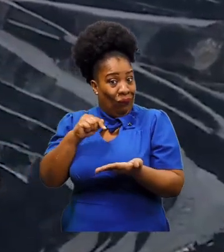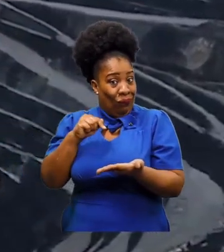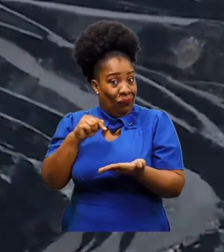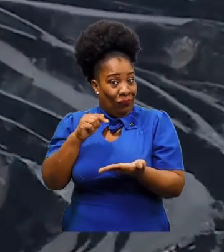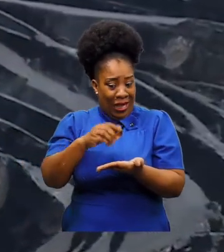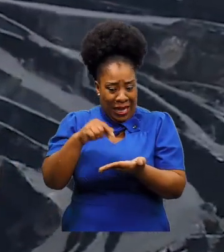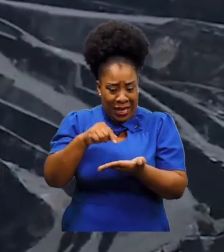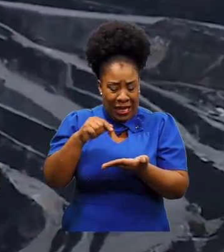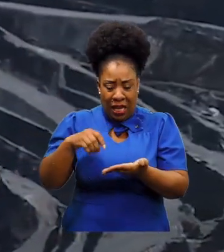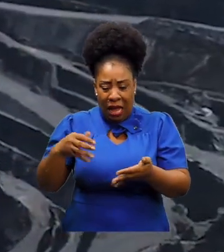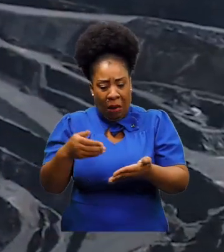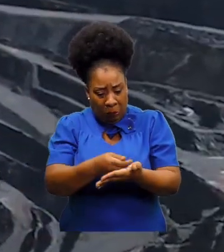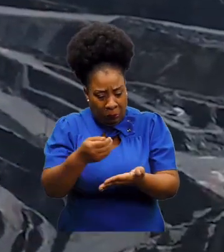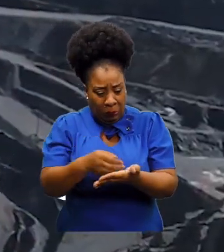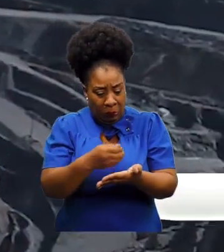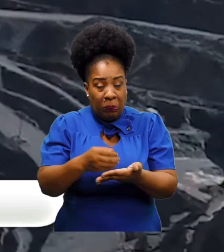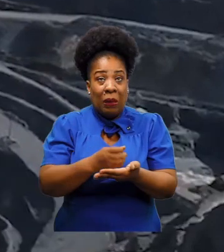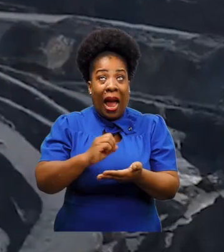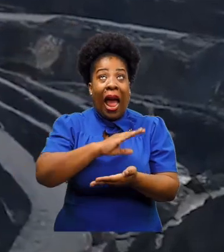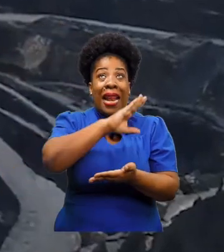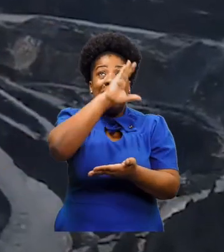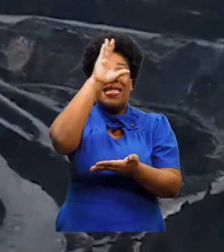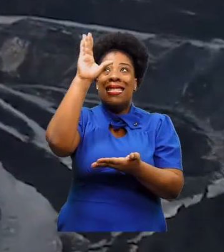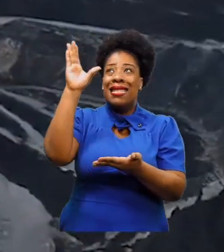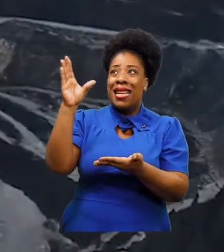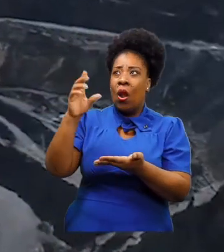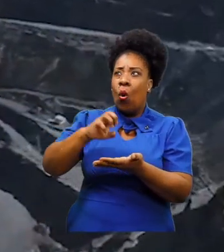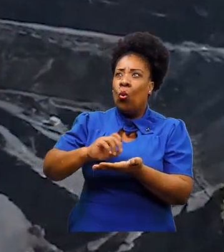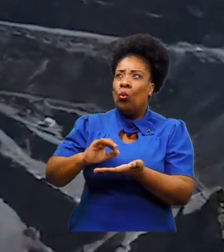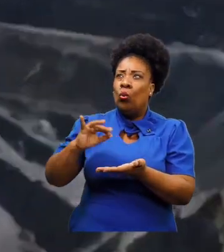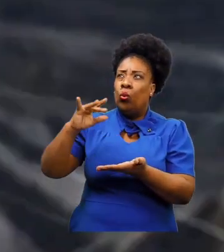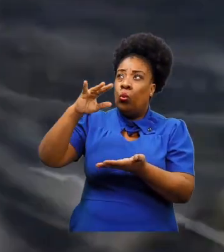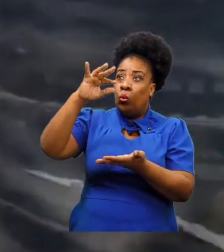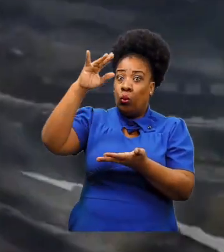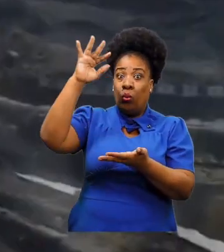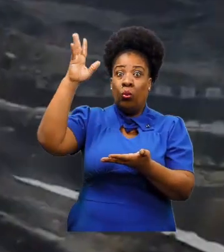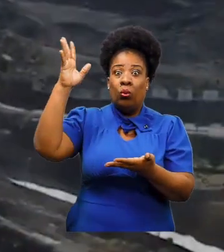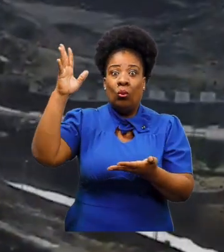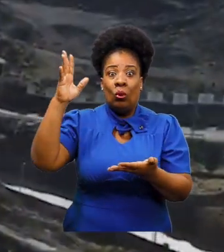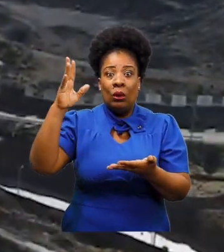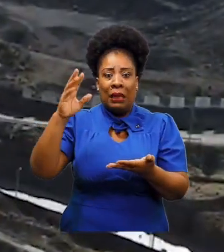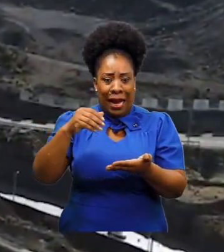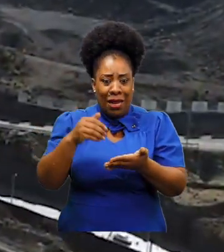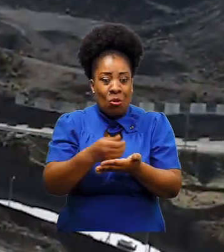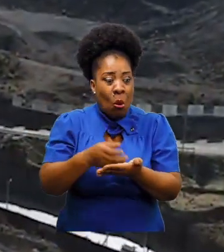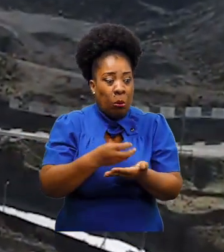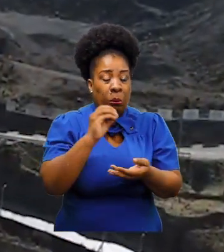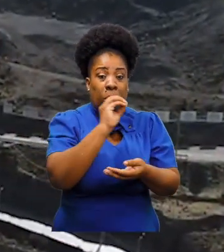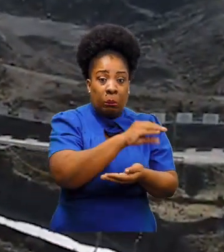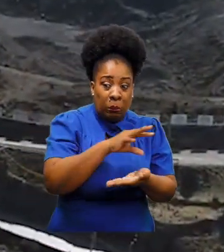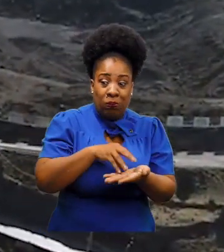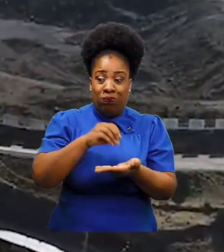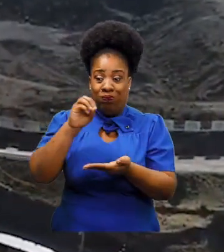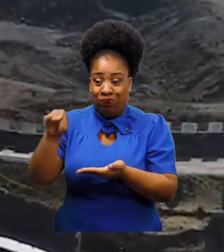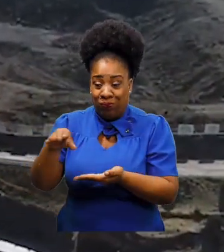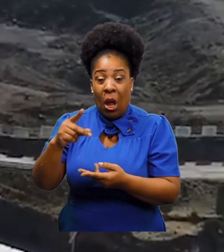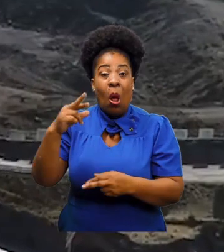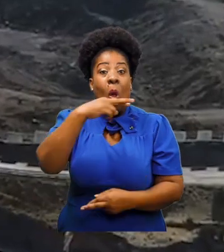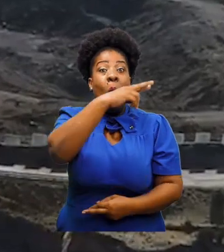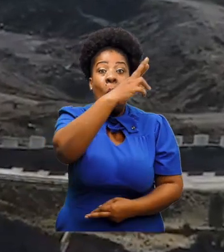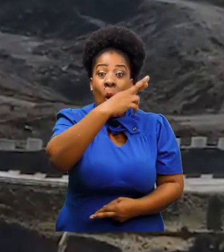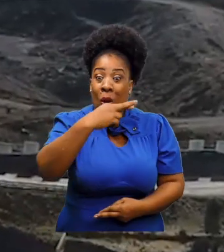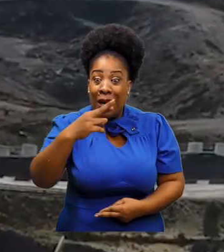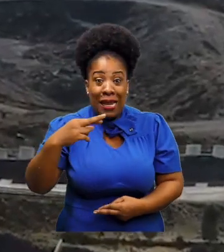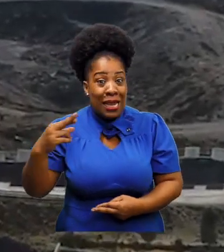mineros, al estar, al intemperie, al momento en el que lo dejan abandonado, y eso va contaminando fuentes